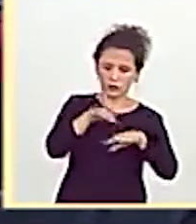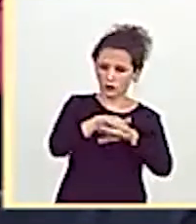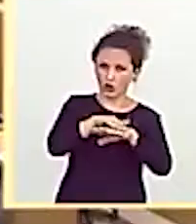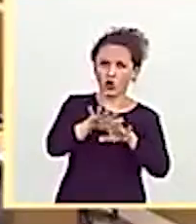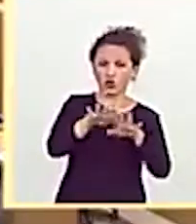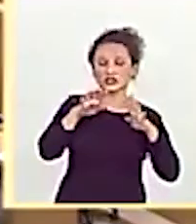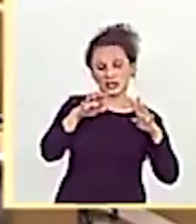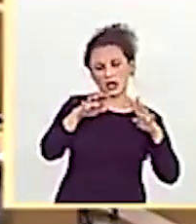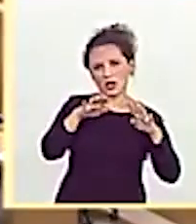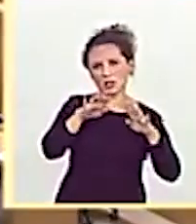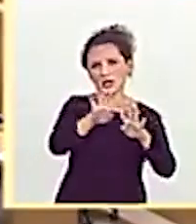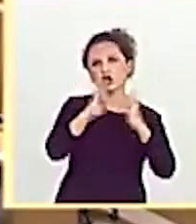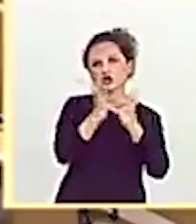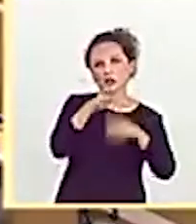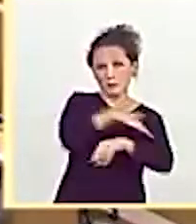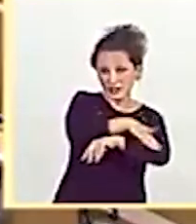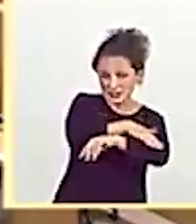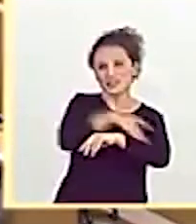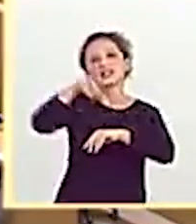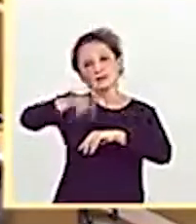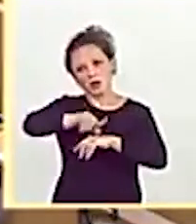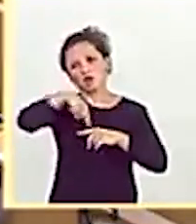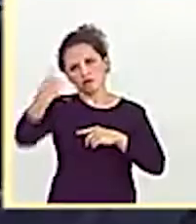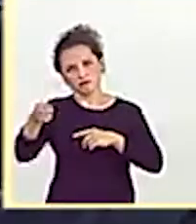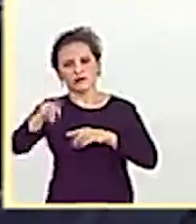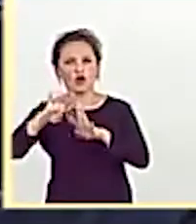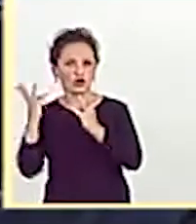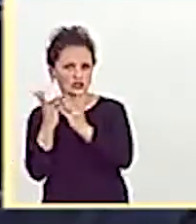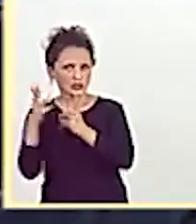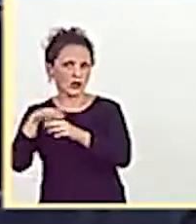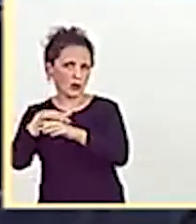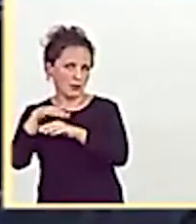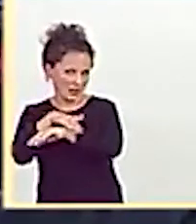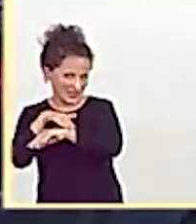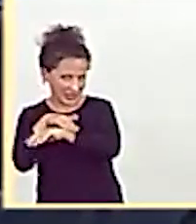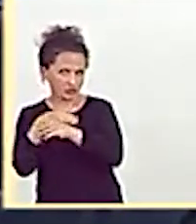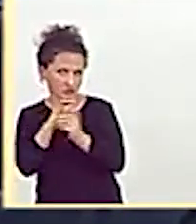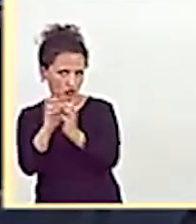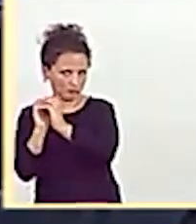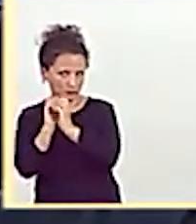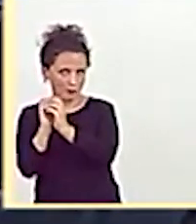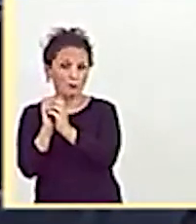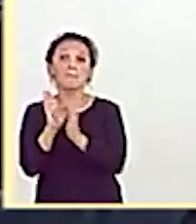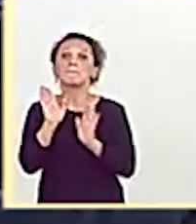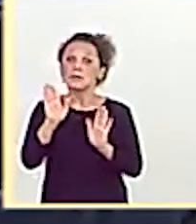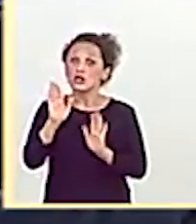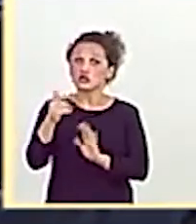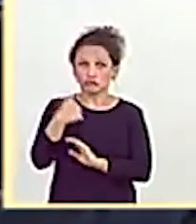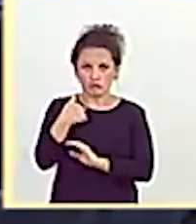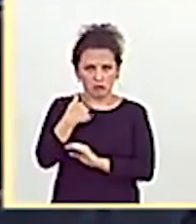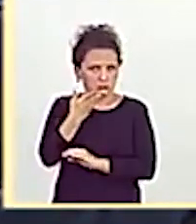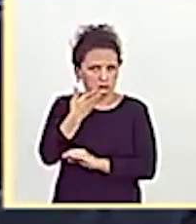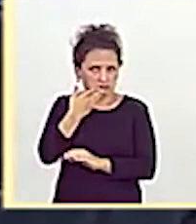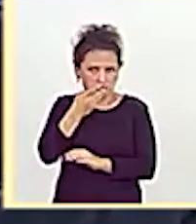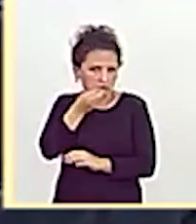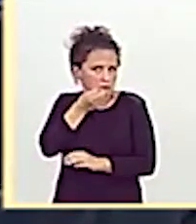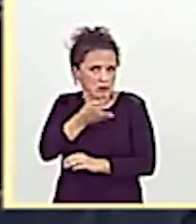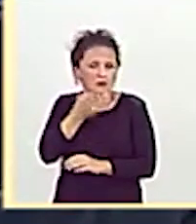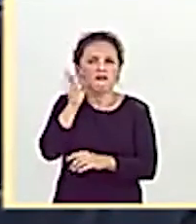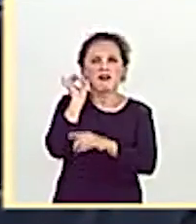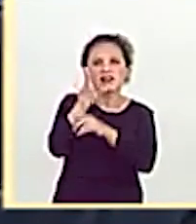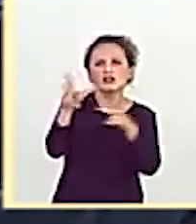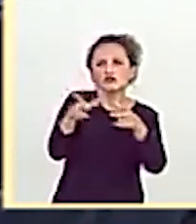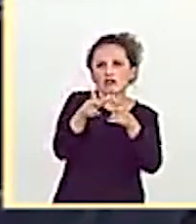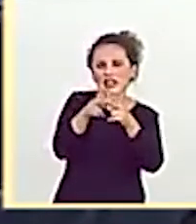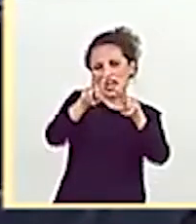de año Y le agradezco la pregunta, señoría, porque permítame decirle, conozco muy bien la Carta Social Europea Revisada Tiene usted